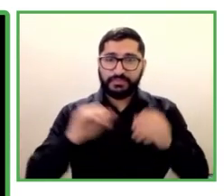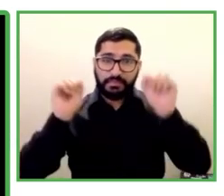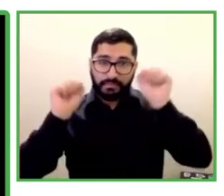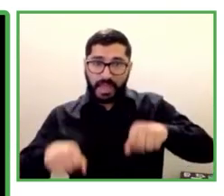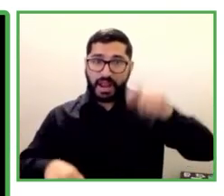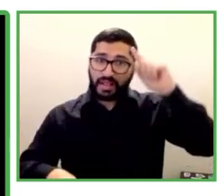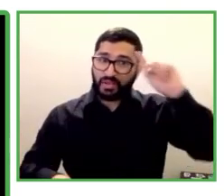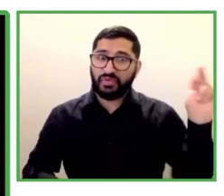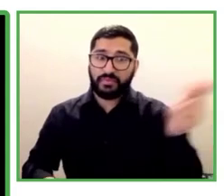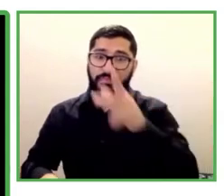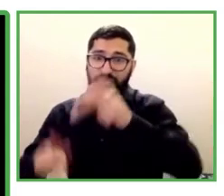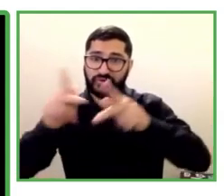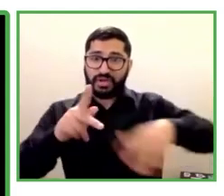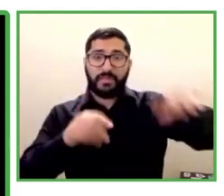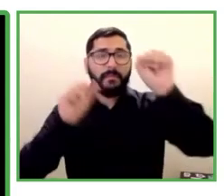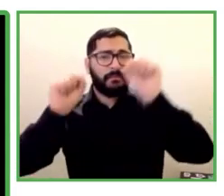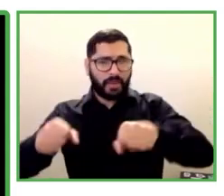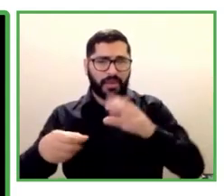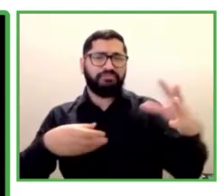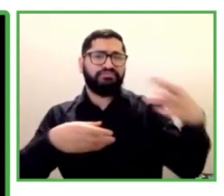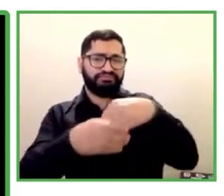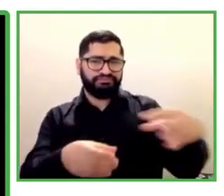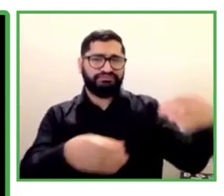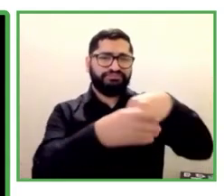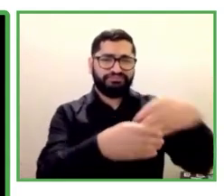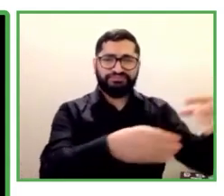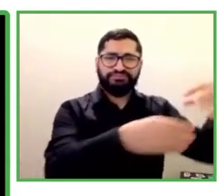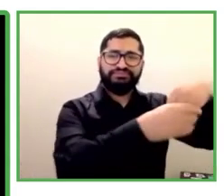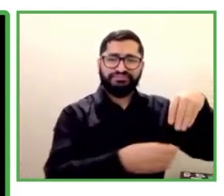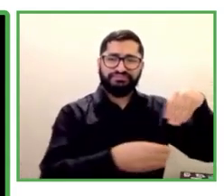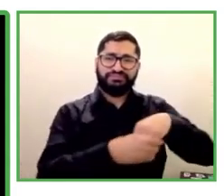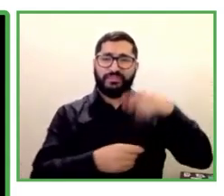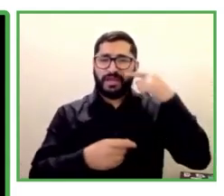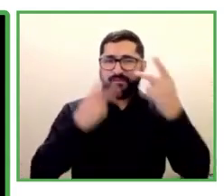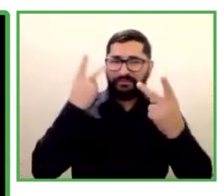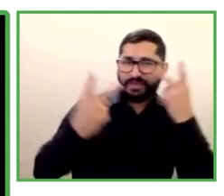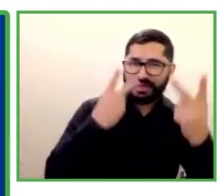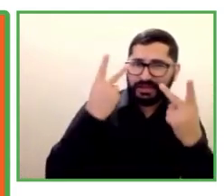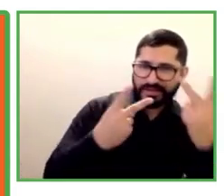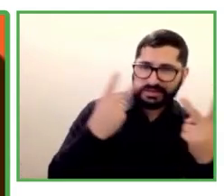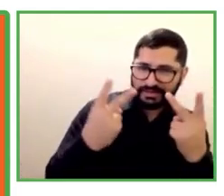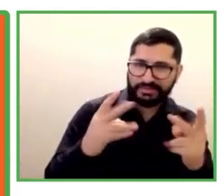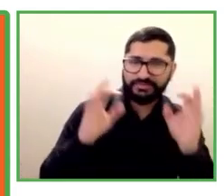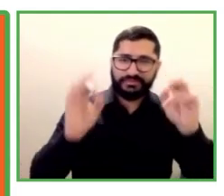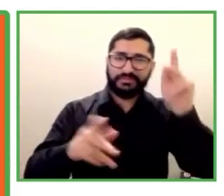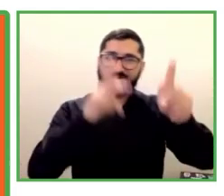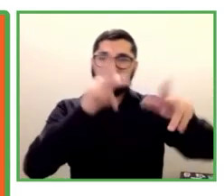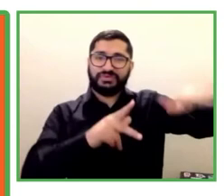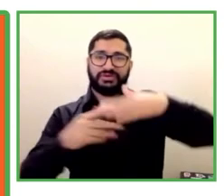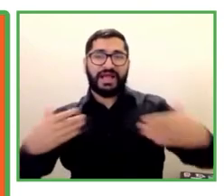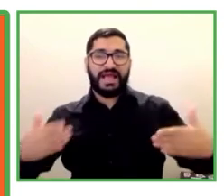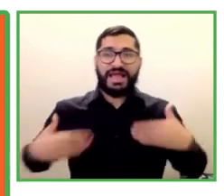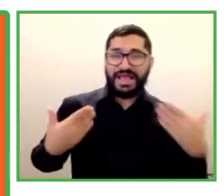Acá vemos una persona sonriendo y aplaudiendo, ocupando